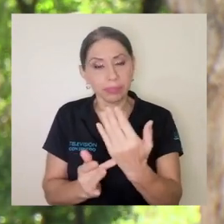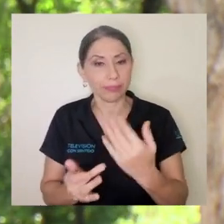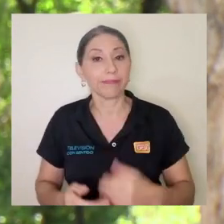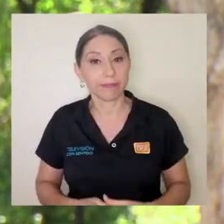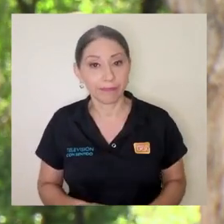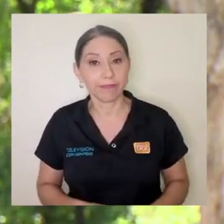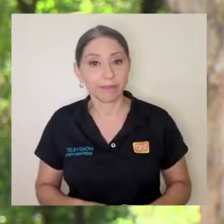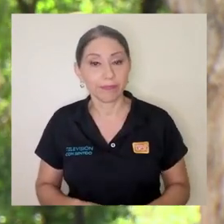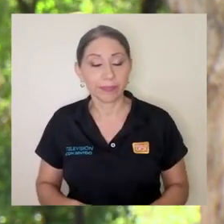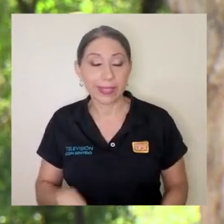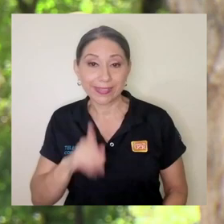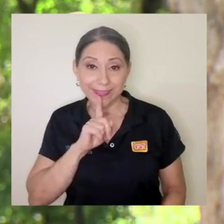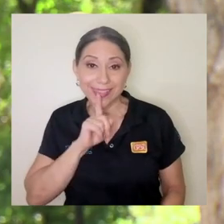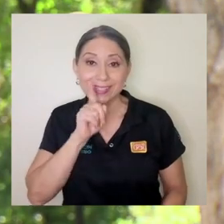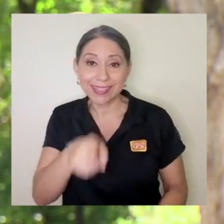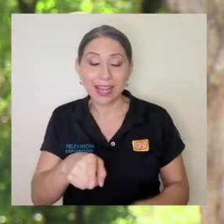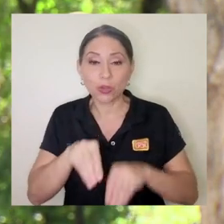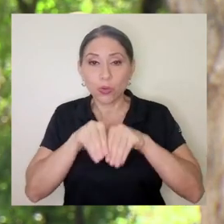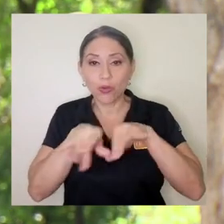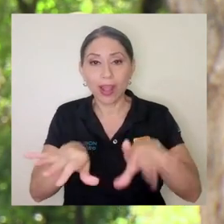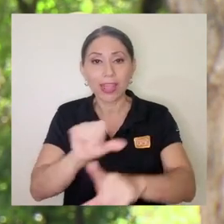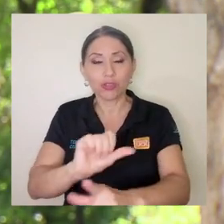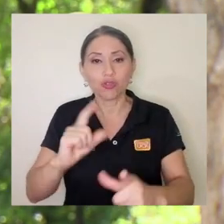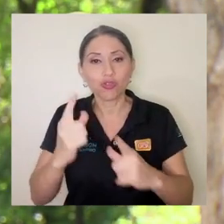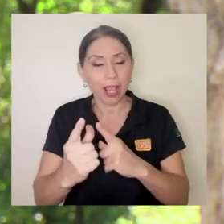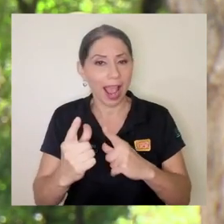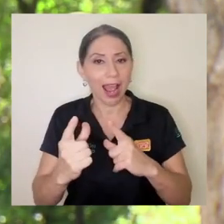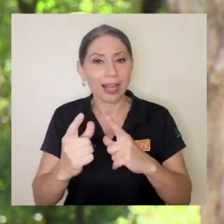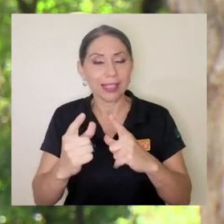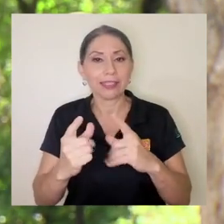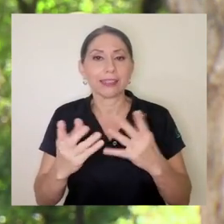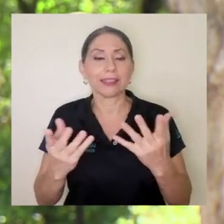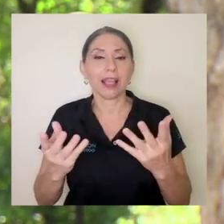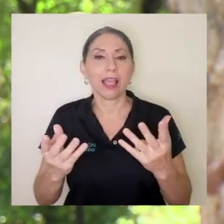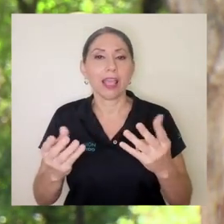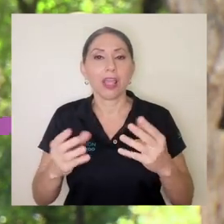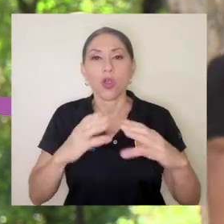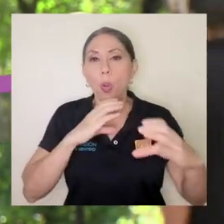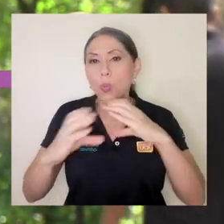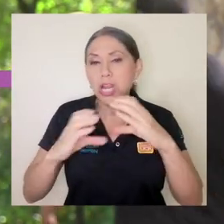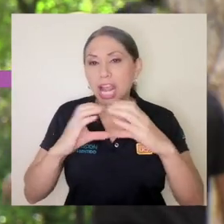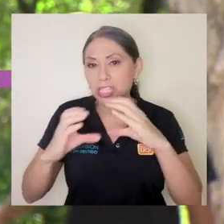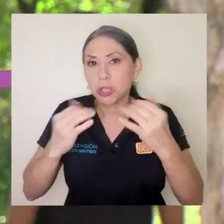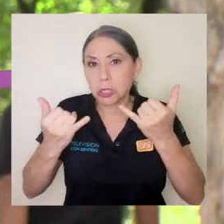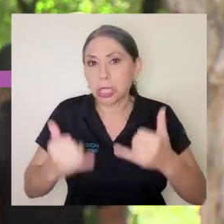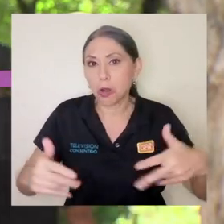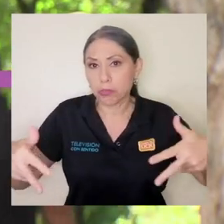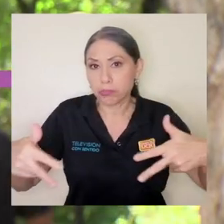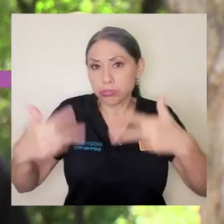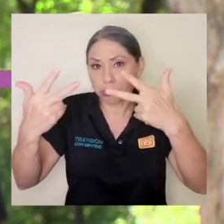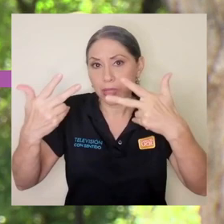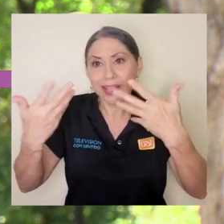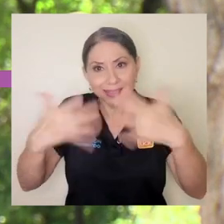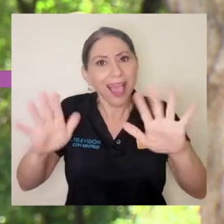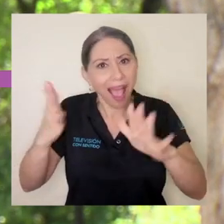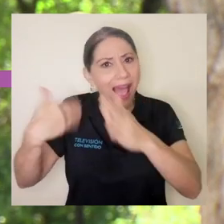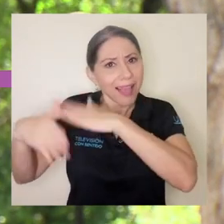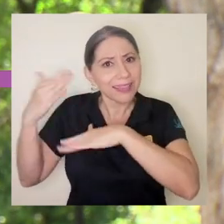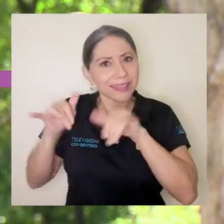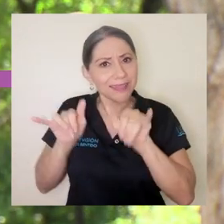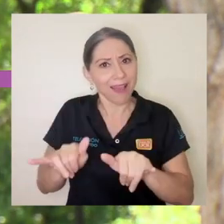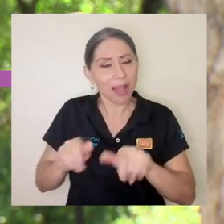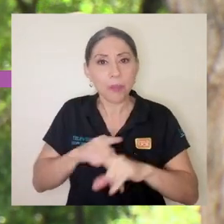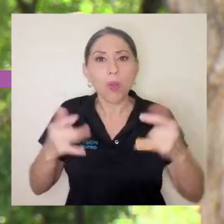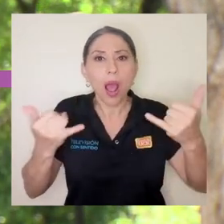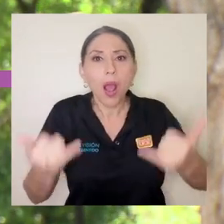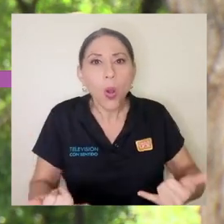las redes sociales, las comunicaciones por videollamada y todo eso ya estaban ahí, pues ahora ahora se volvieron parte de nuestra